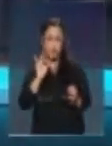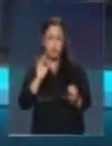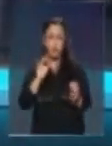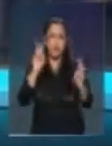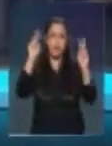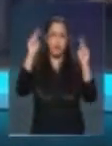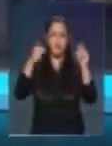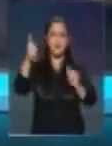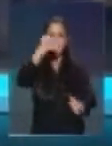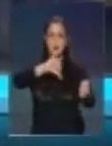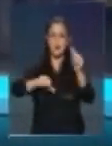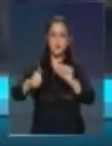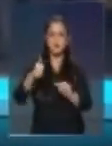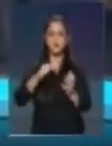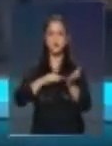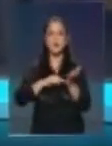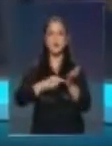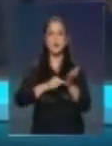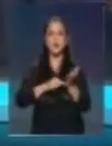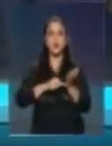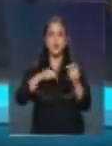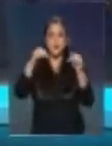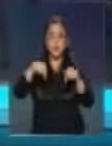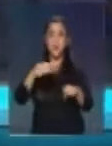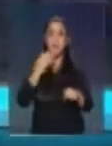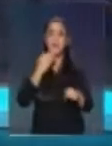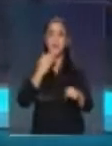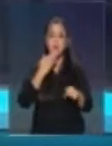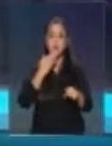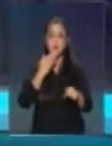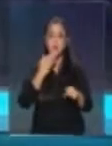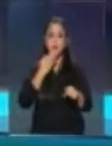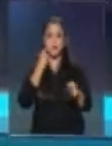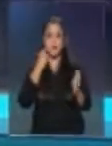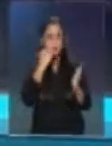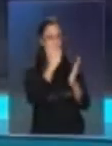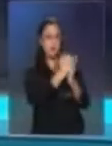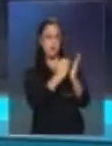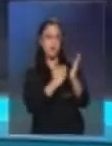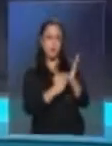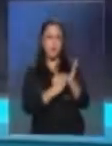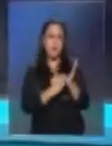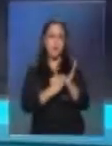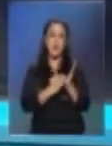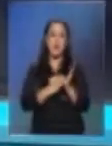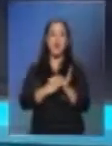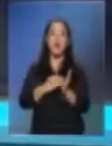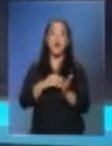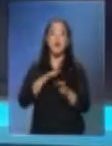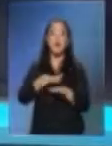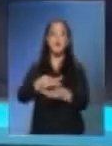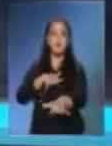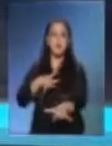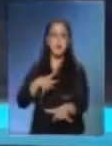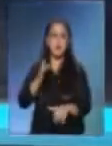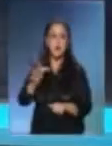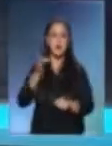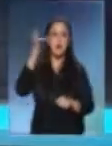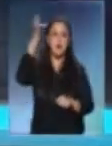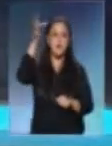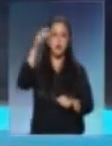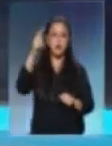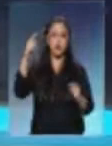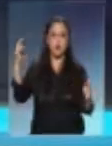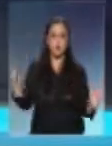tecnología y por supuesto en estos días además una completa cobertura al Congreso Futuro que reúne algunas de las figuras más notables